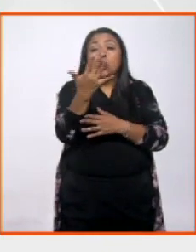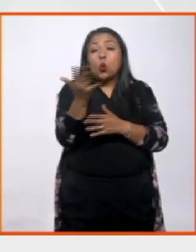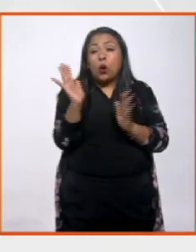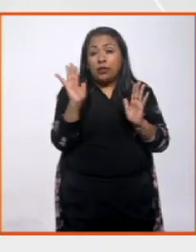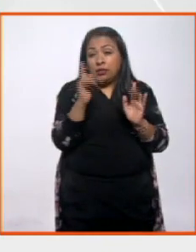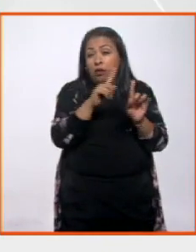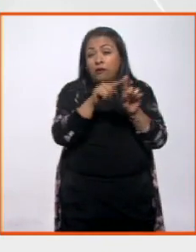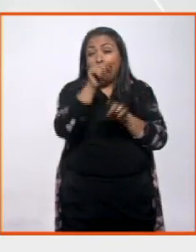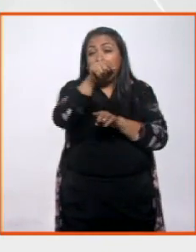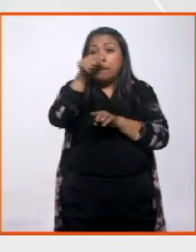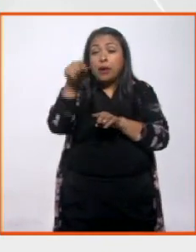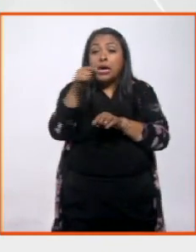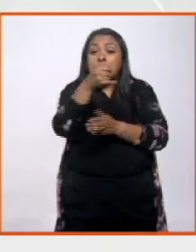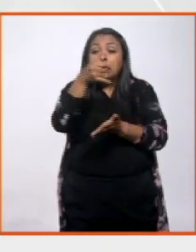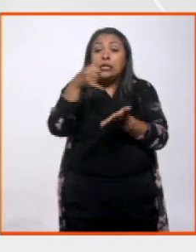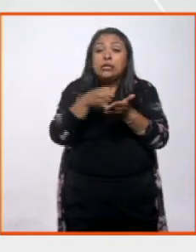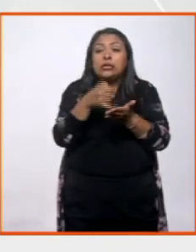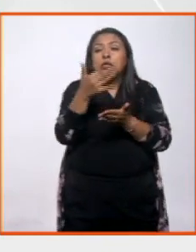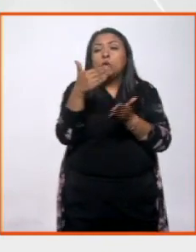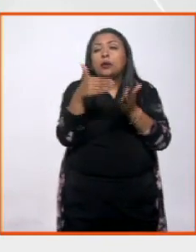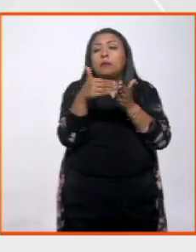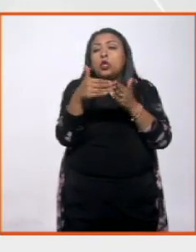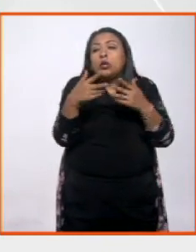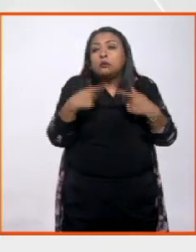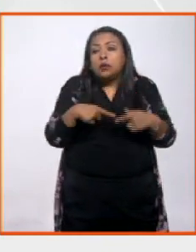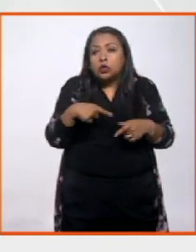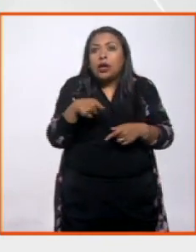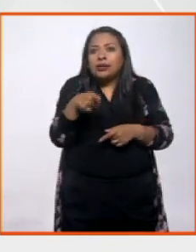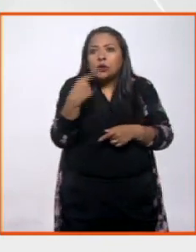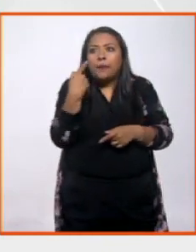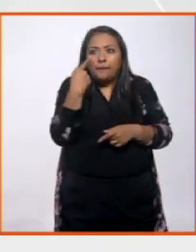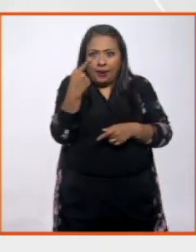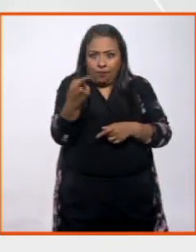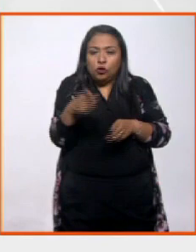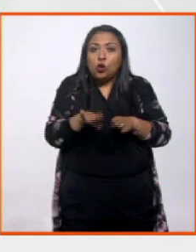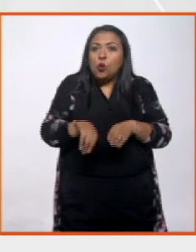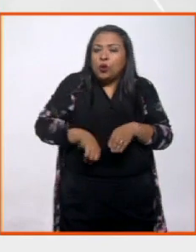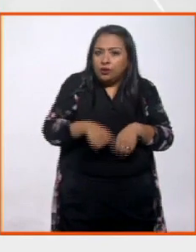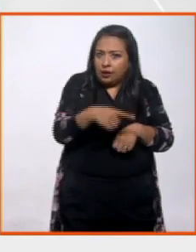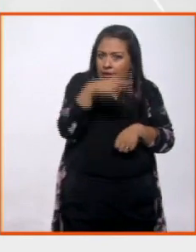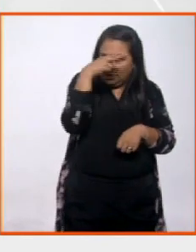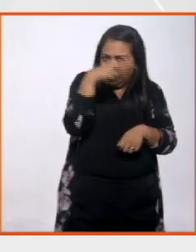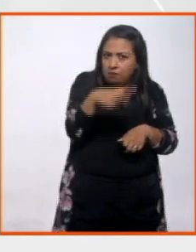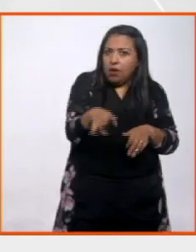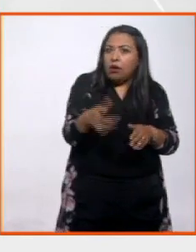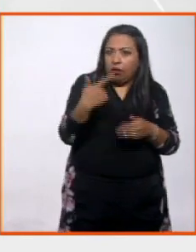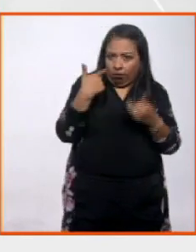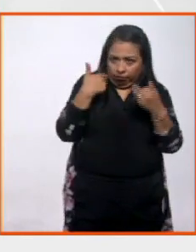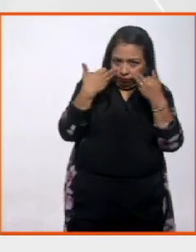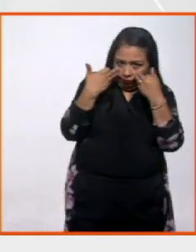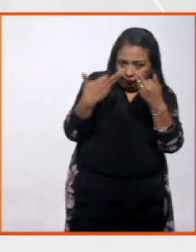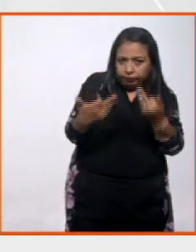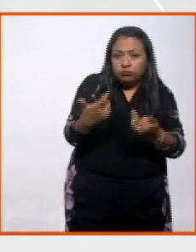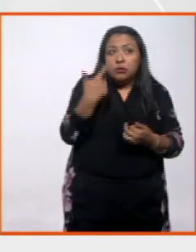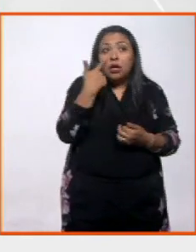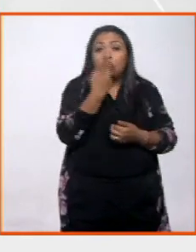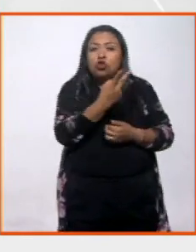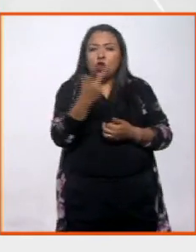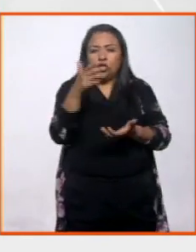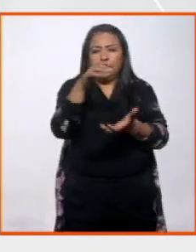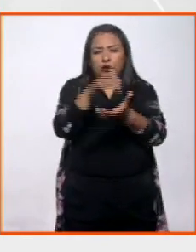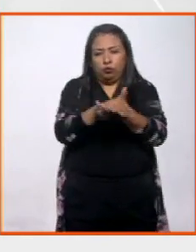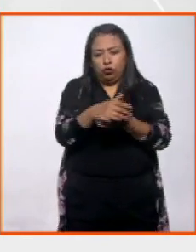de habitantes. Eso habla, digamos, del interés por México. Y de la manera en que esta pareja de